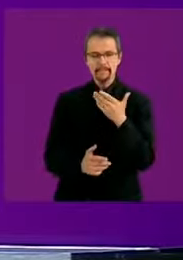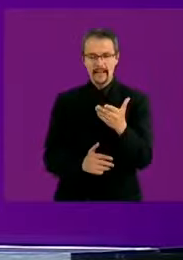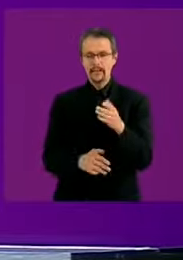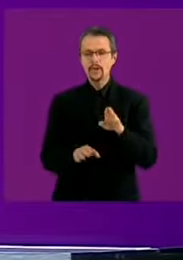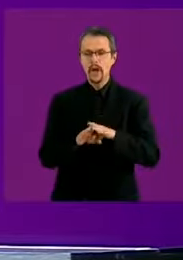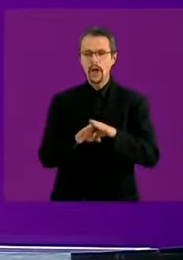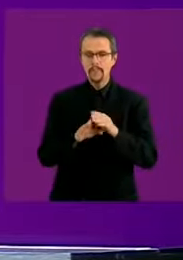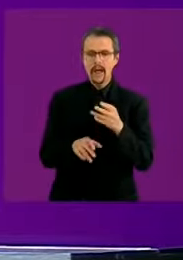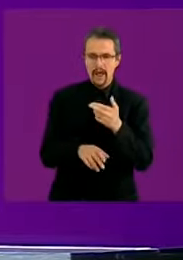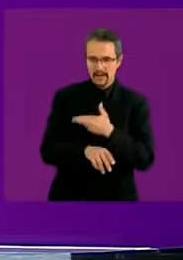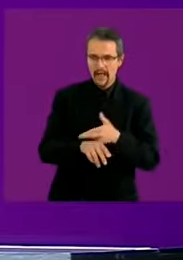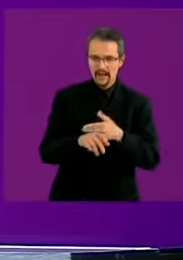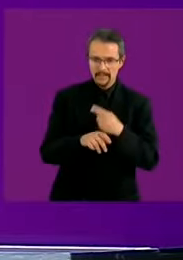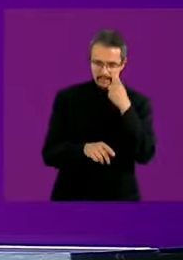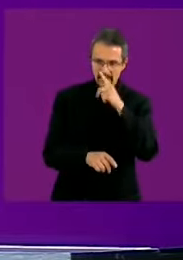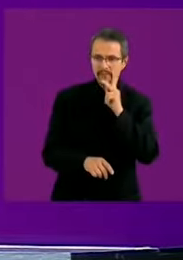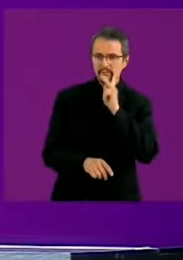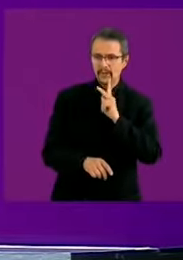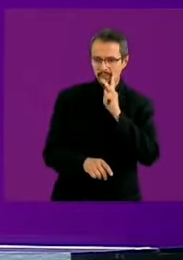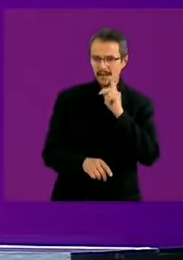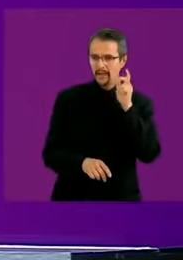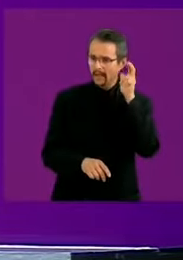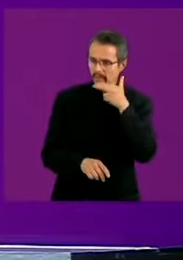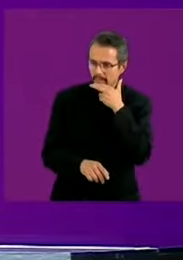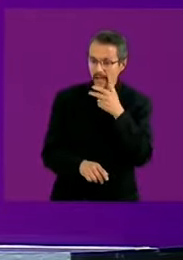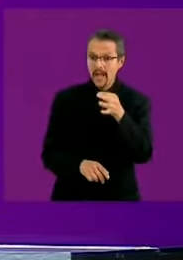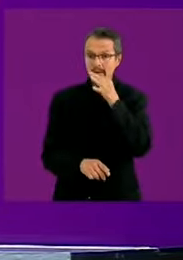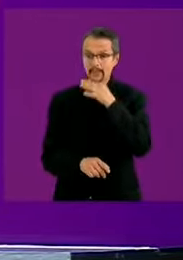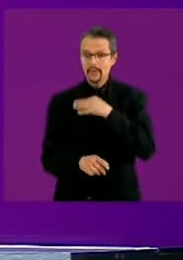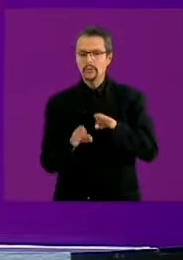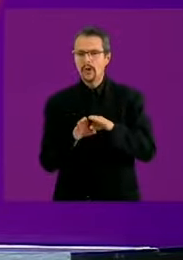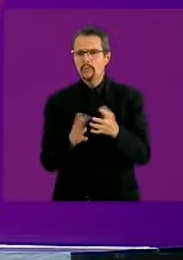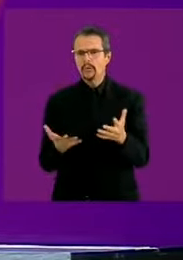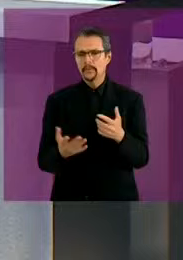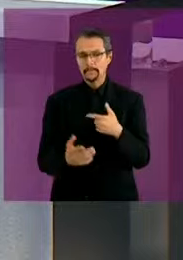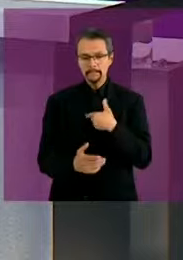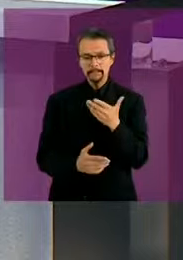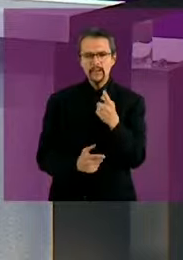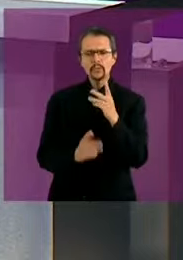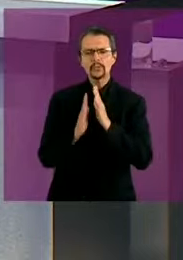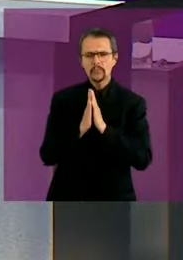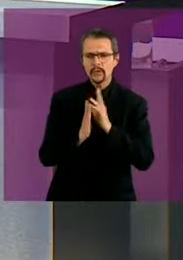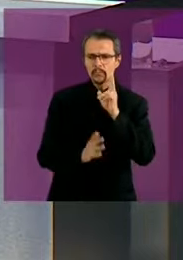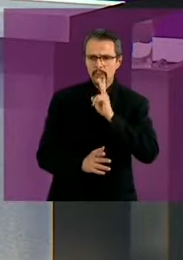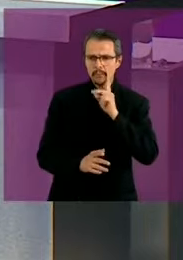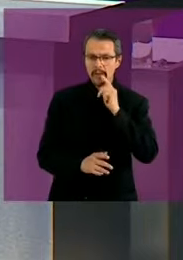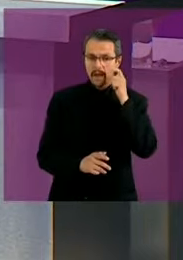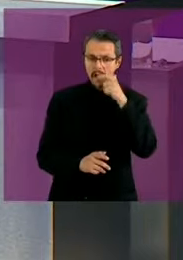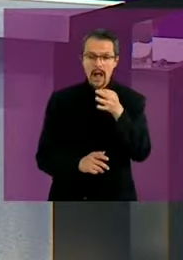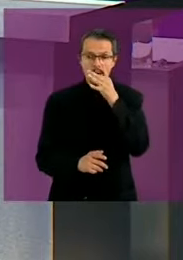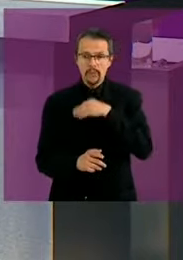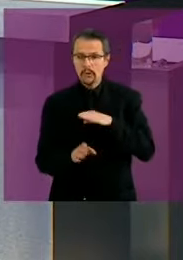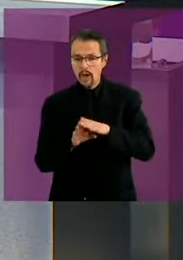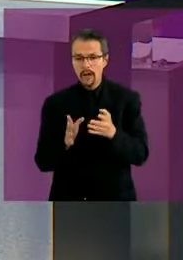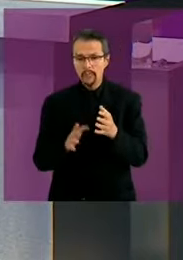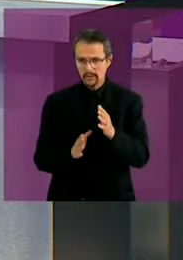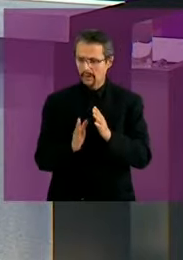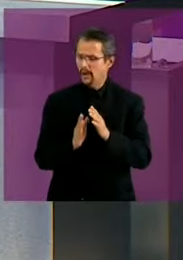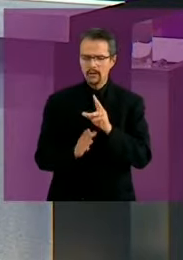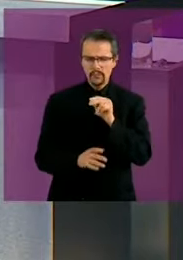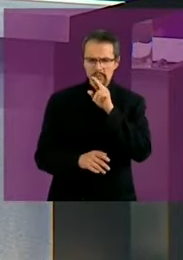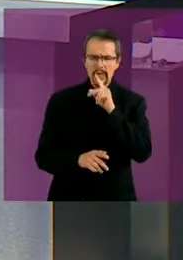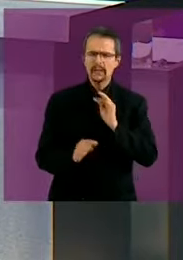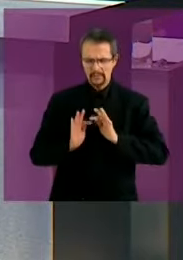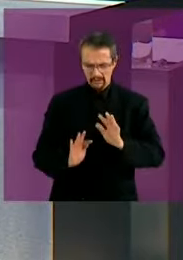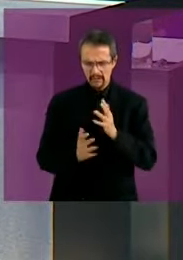que me confirmen de la cabina y no se preocupen que de todos modos en